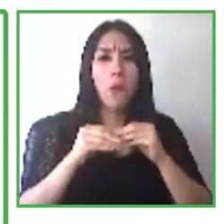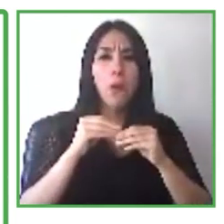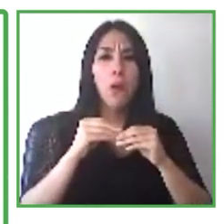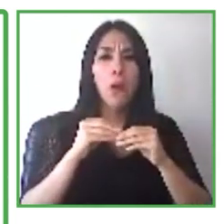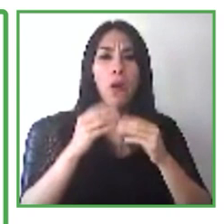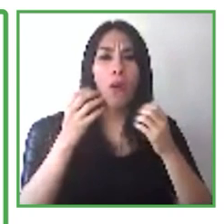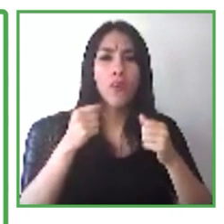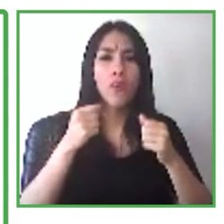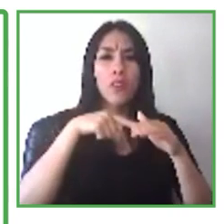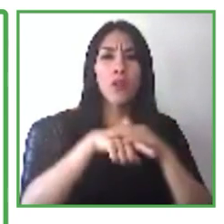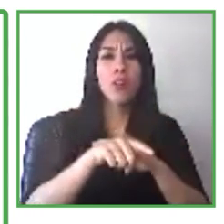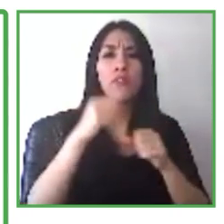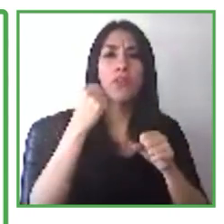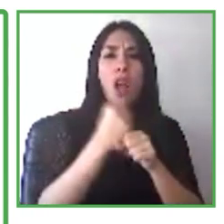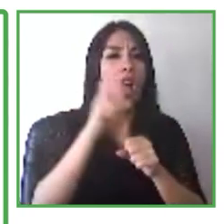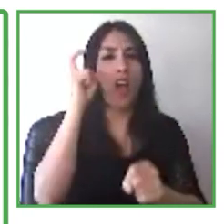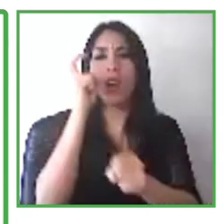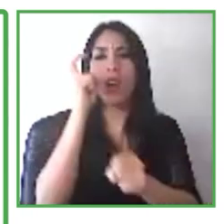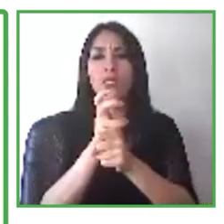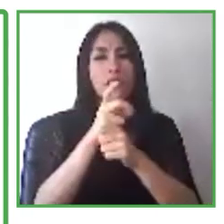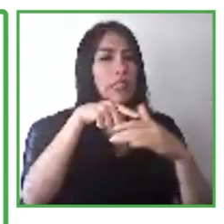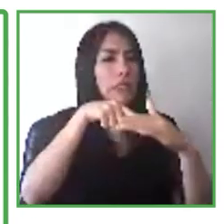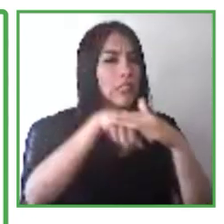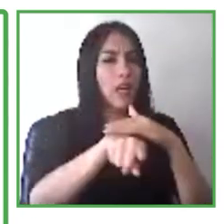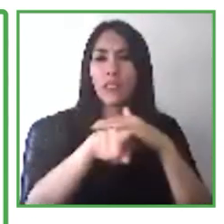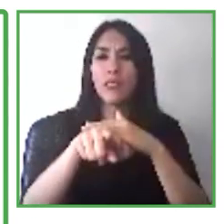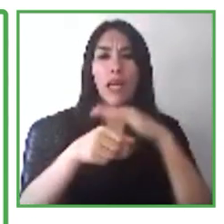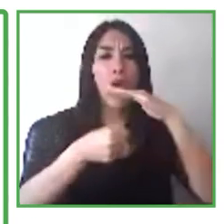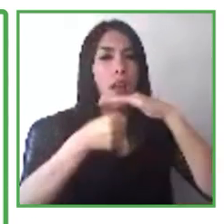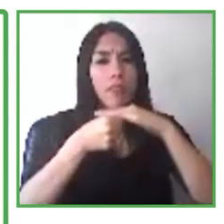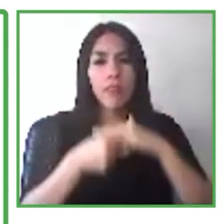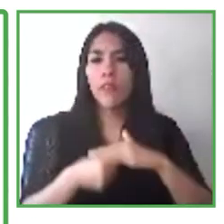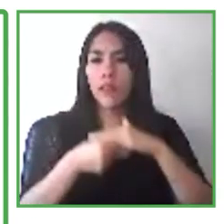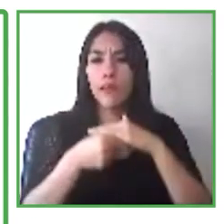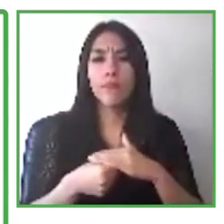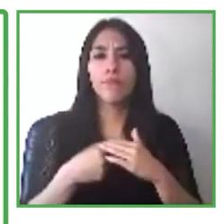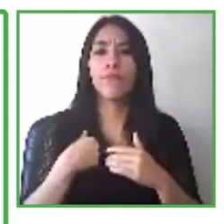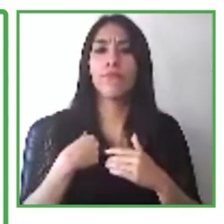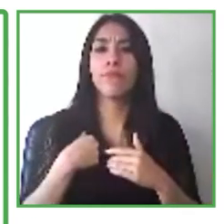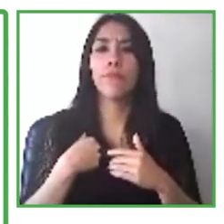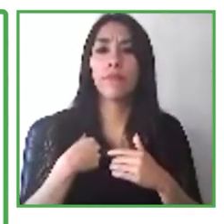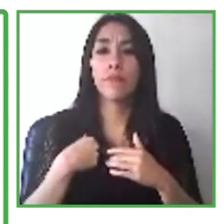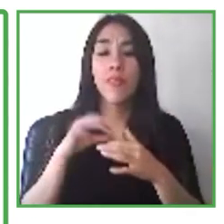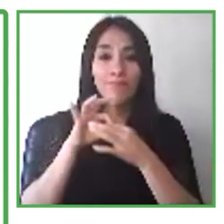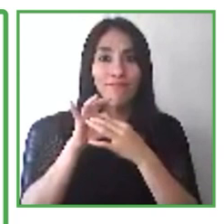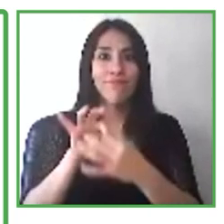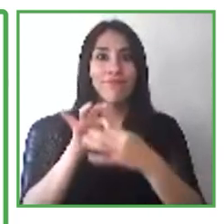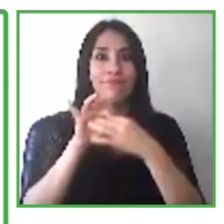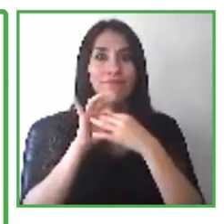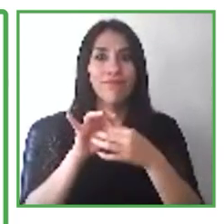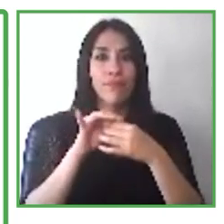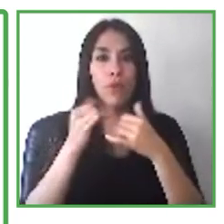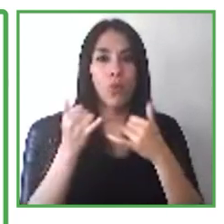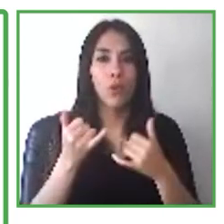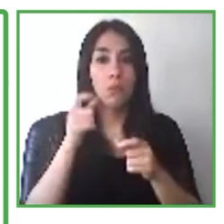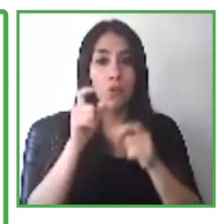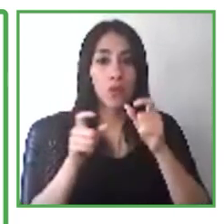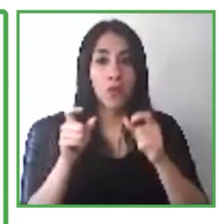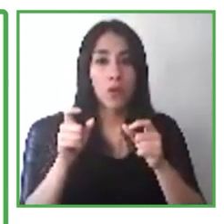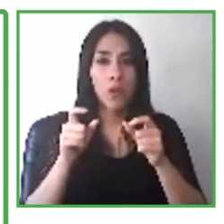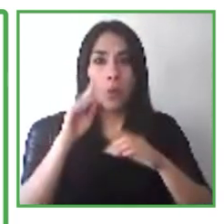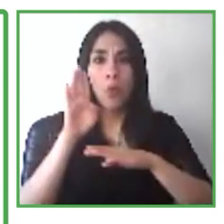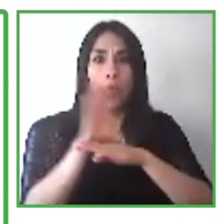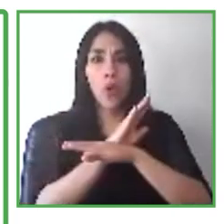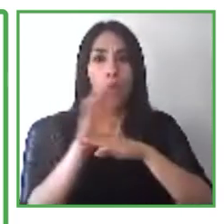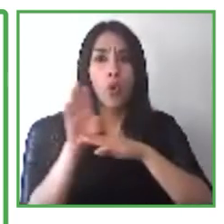Poeta Digistar Park junta fuerzas con empresas, con organizaciones filantrópicas para poder trabajar